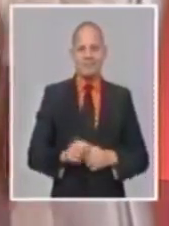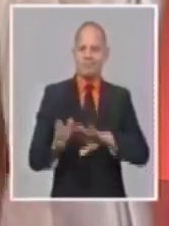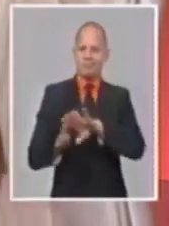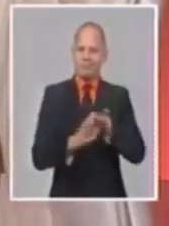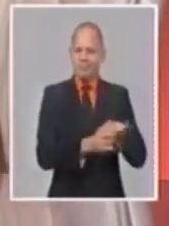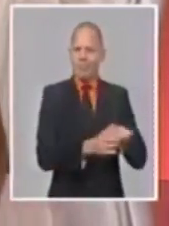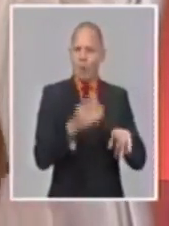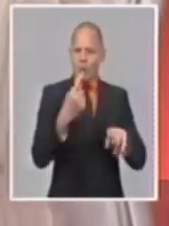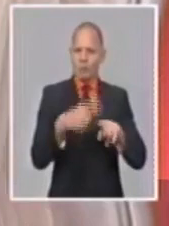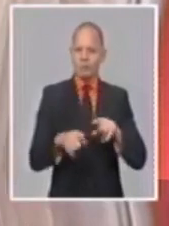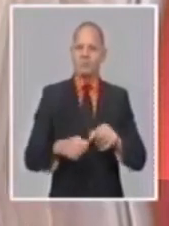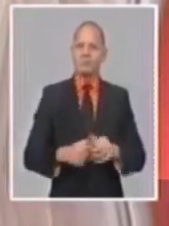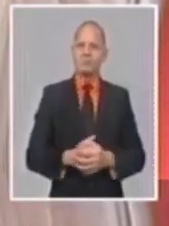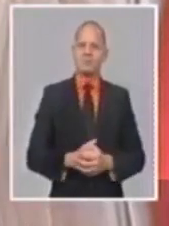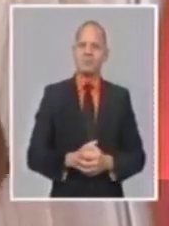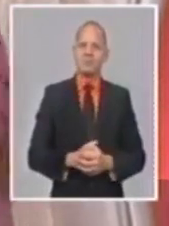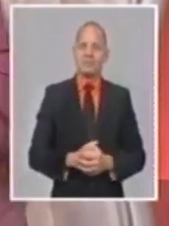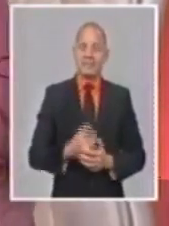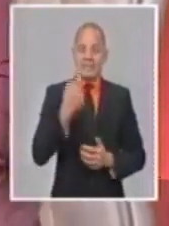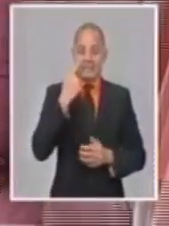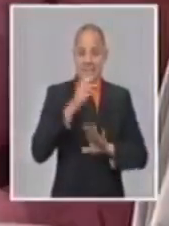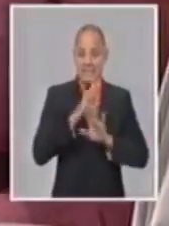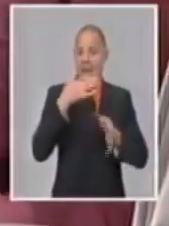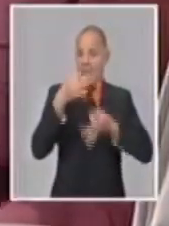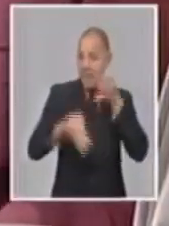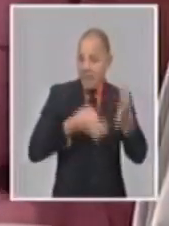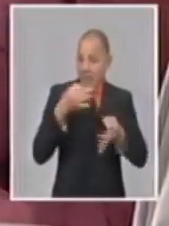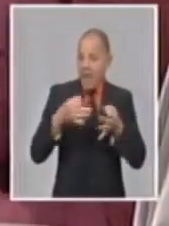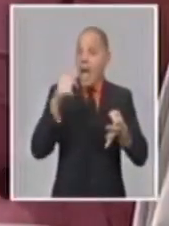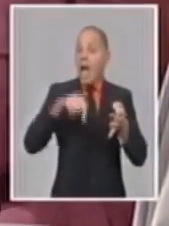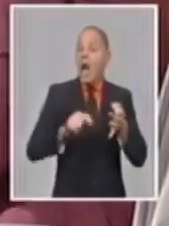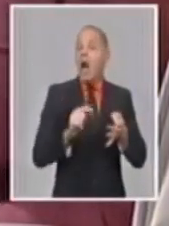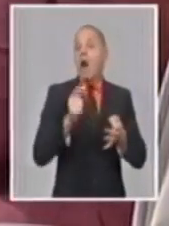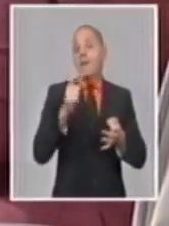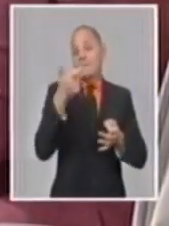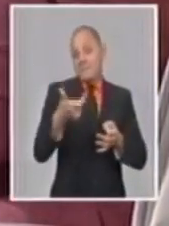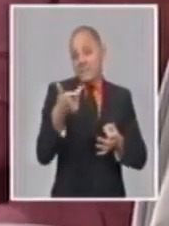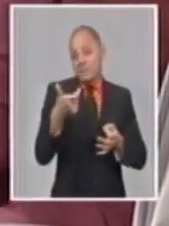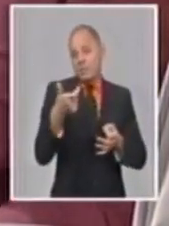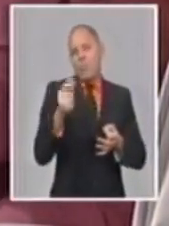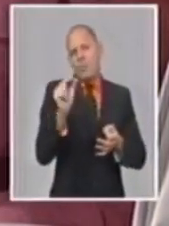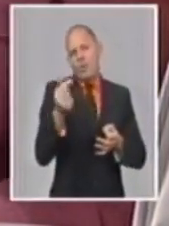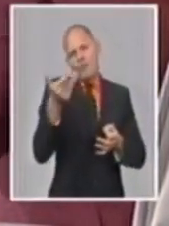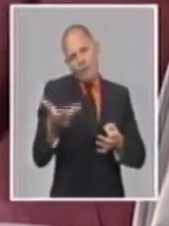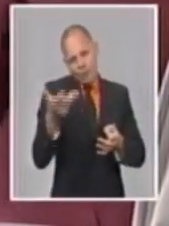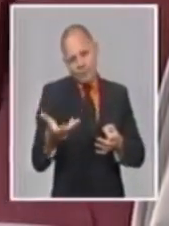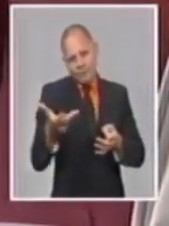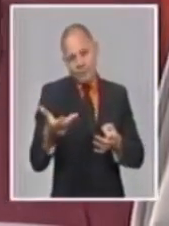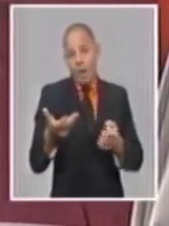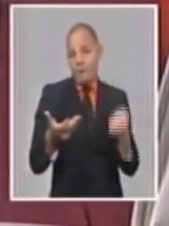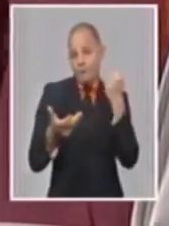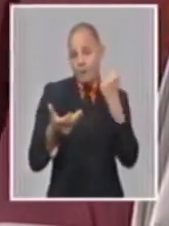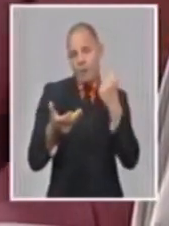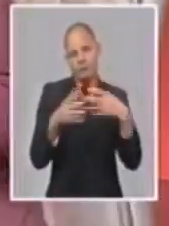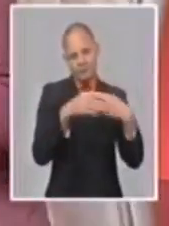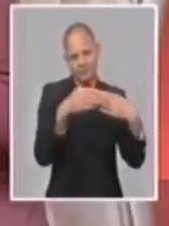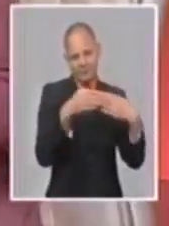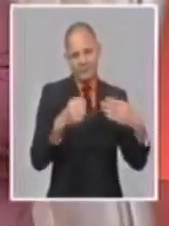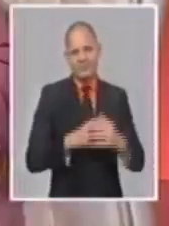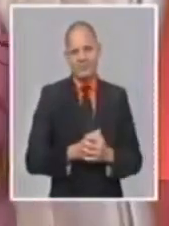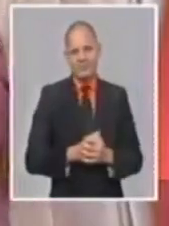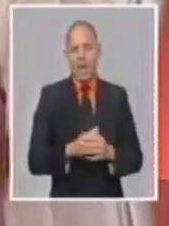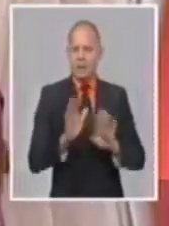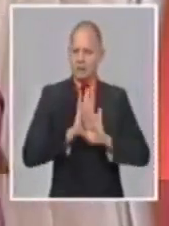eso, aún con ese incremento o el efecto de la devaluación, también el ordenamiento monetario y financiero concibió